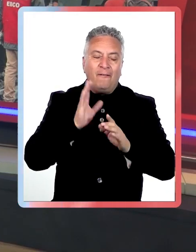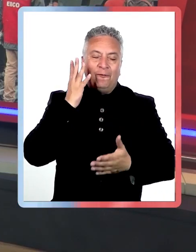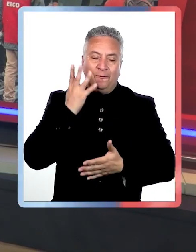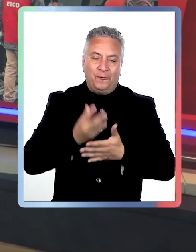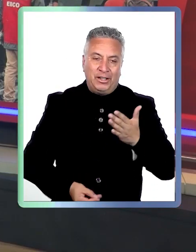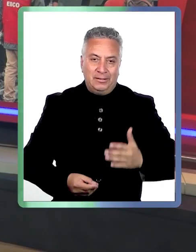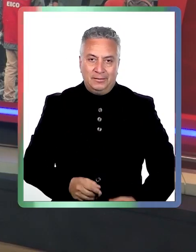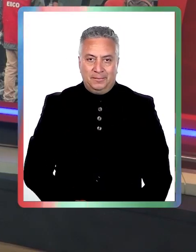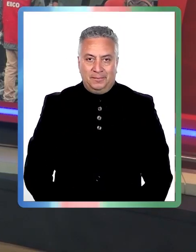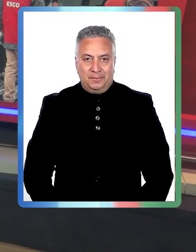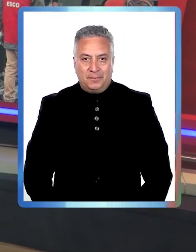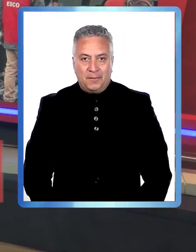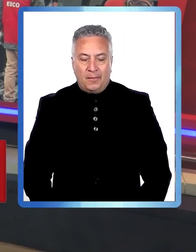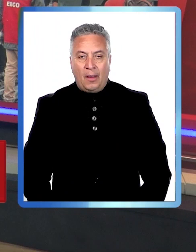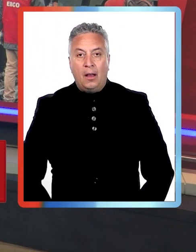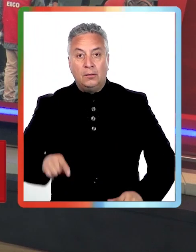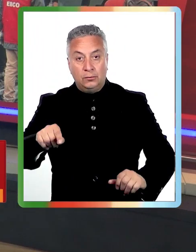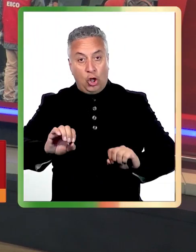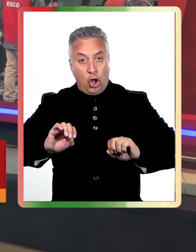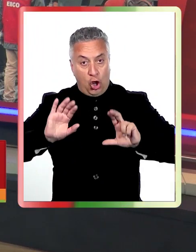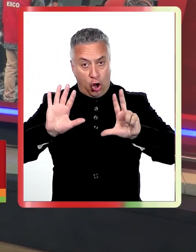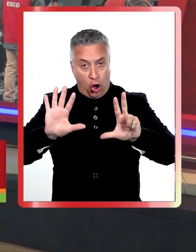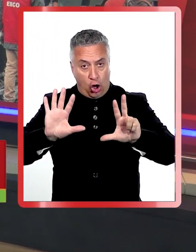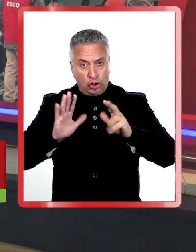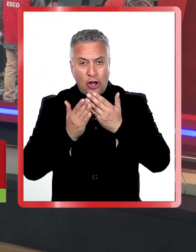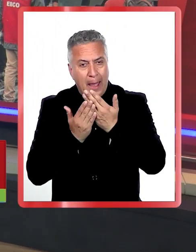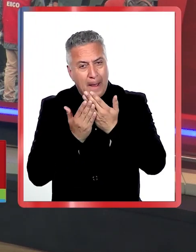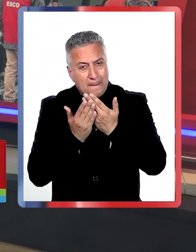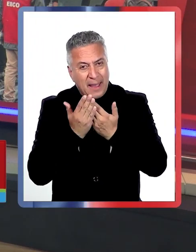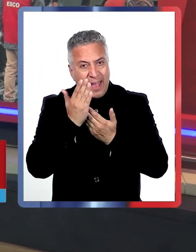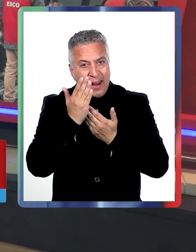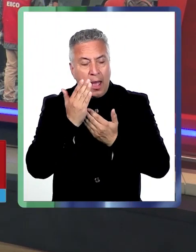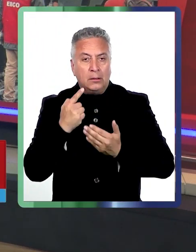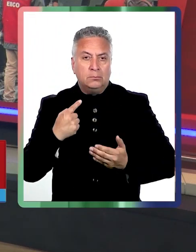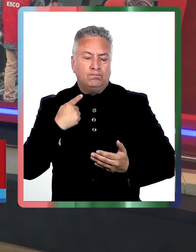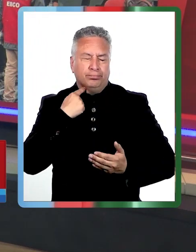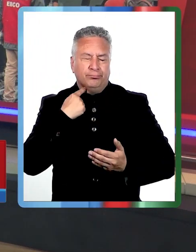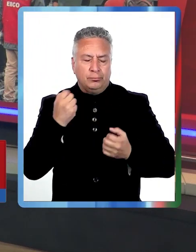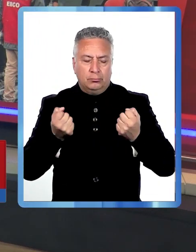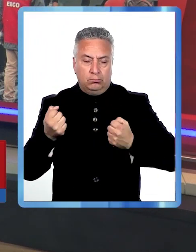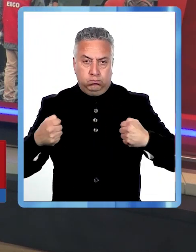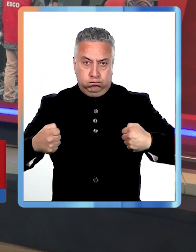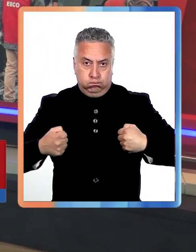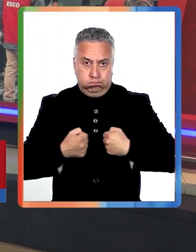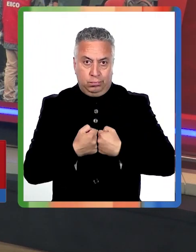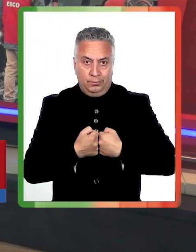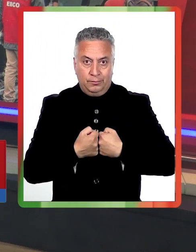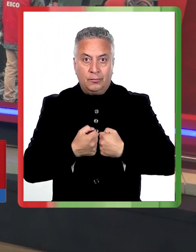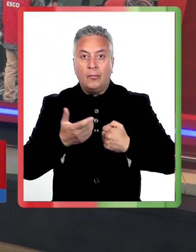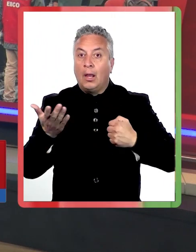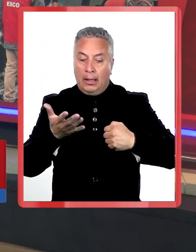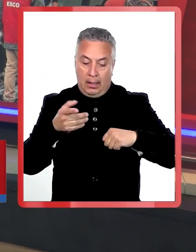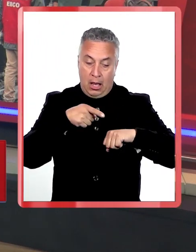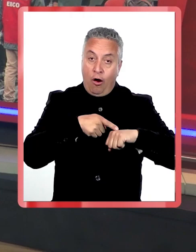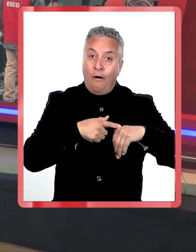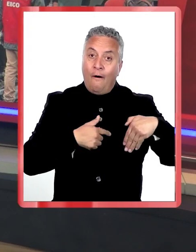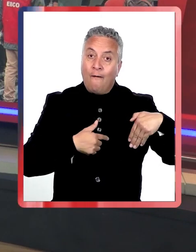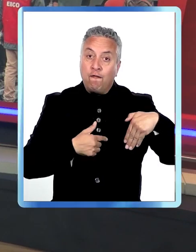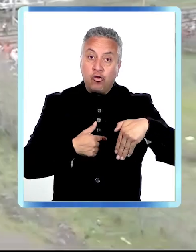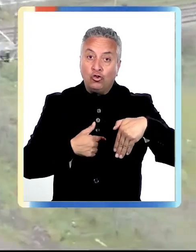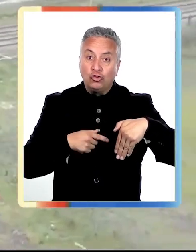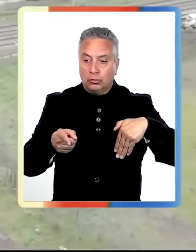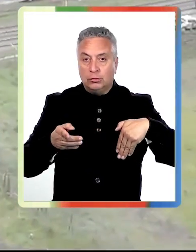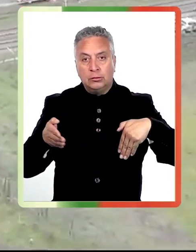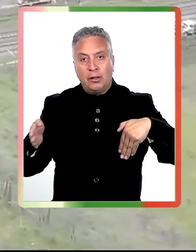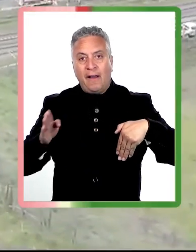Alrededor de las 8 de la mañana se registró un grave accidente de tránsito luego de la colisión entre un bus y el biotren en el cruce Boca